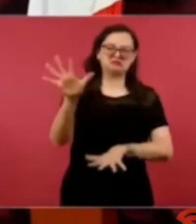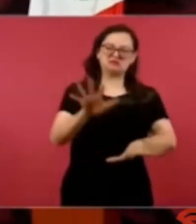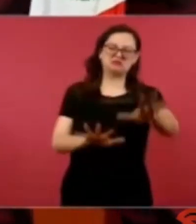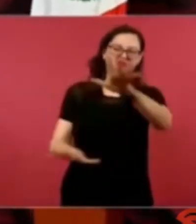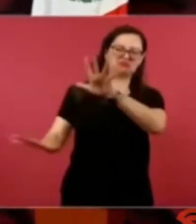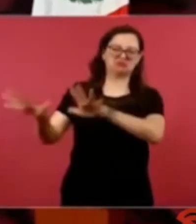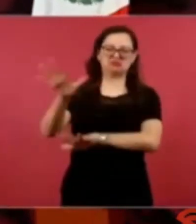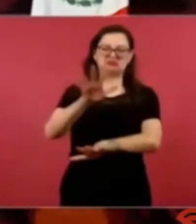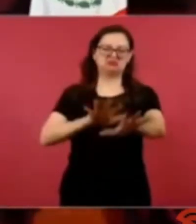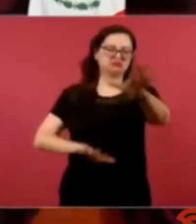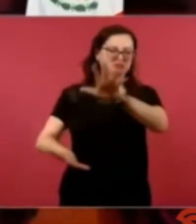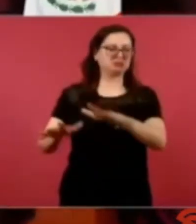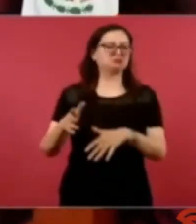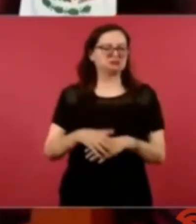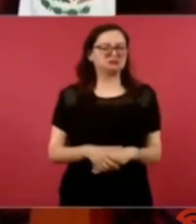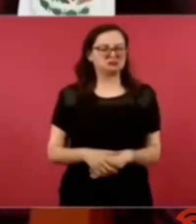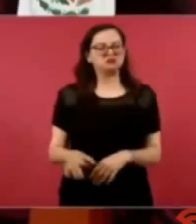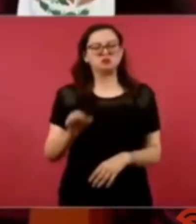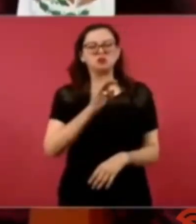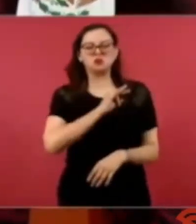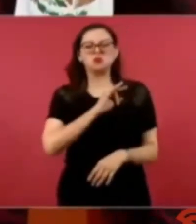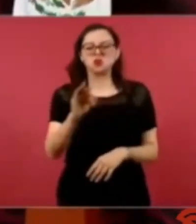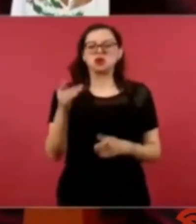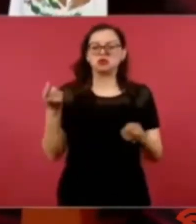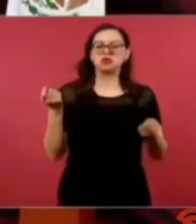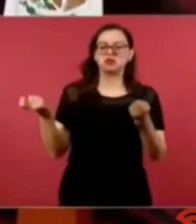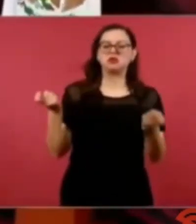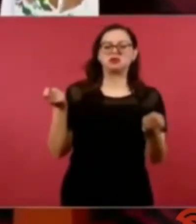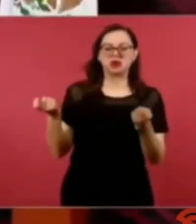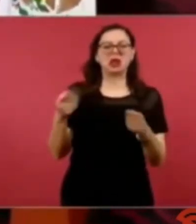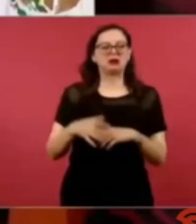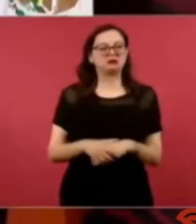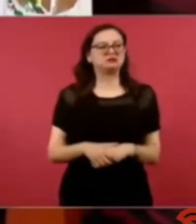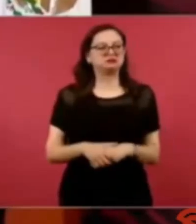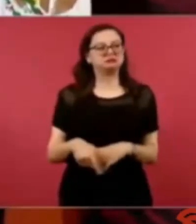si este se cuenta con dinero